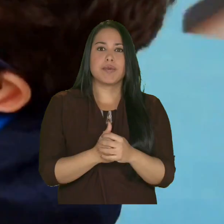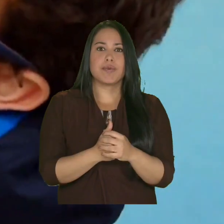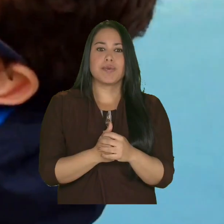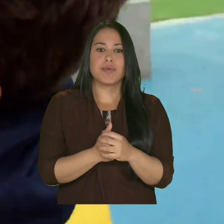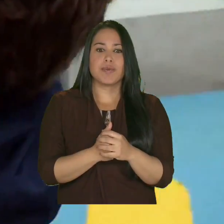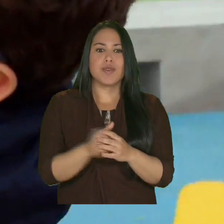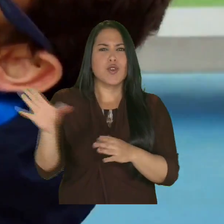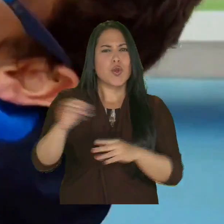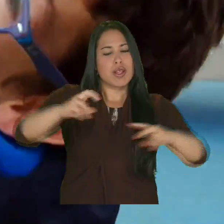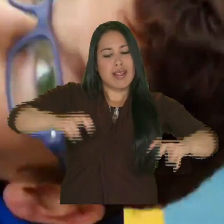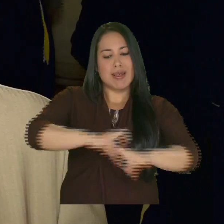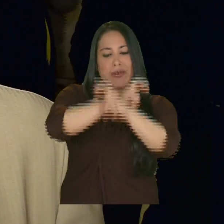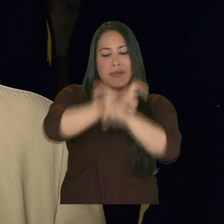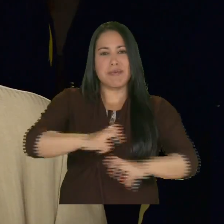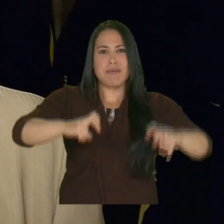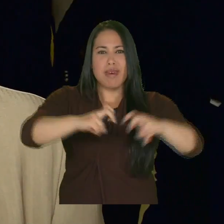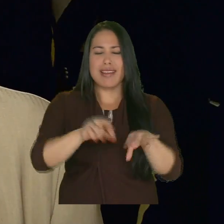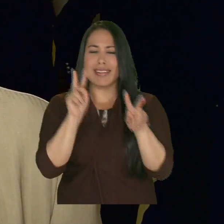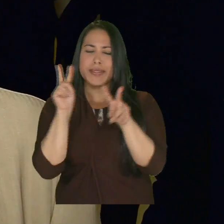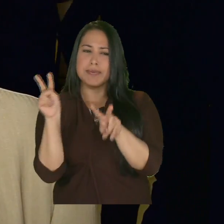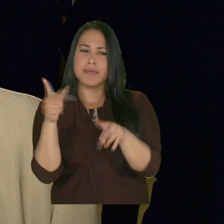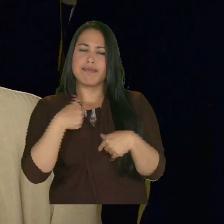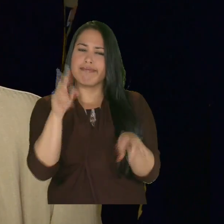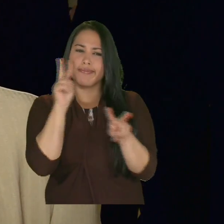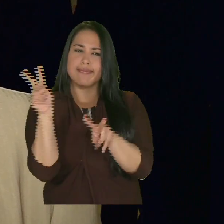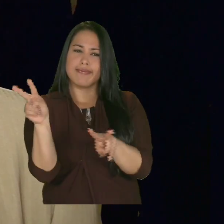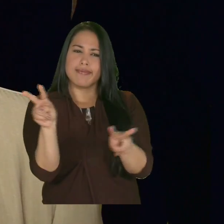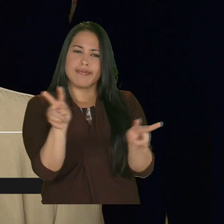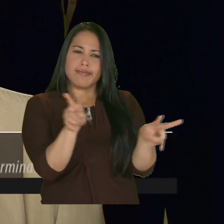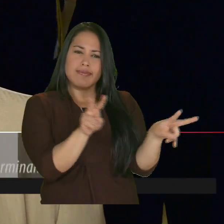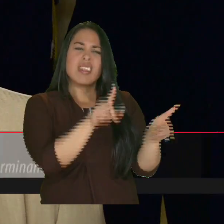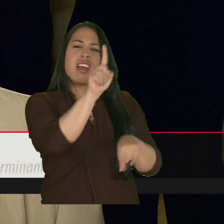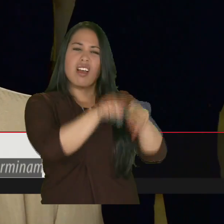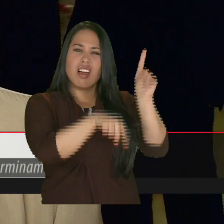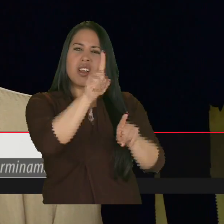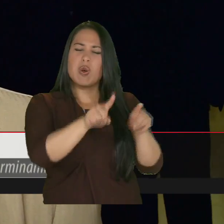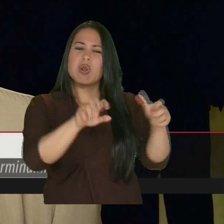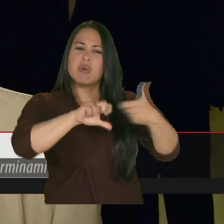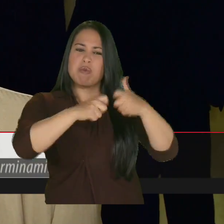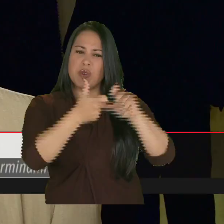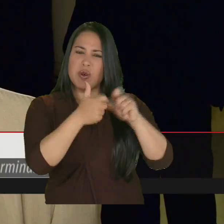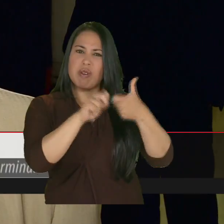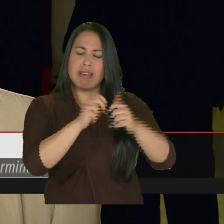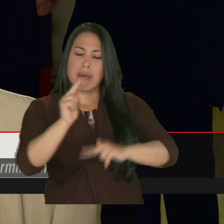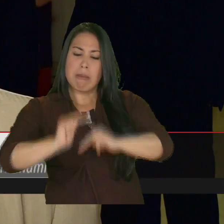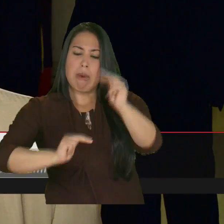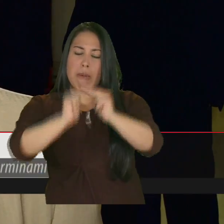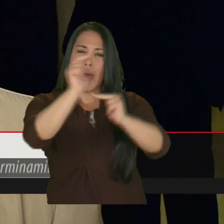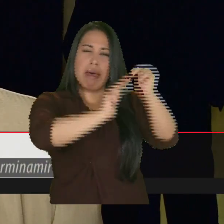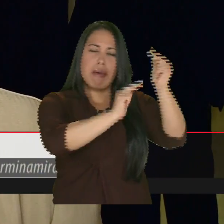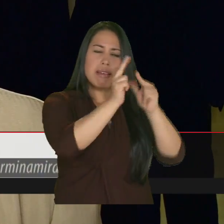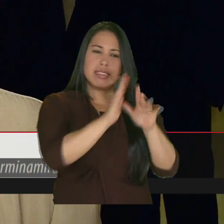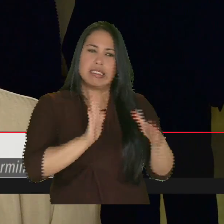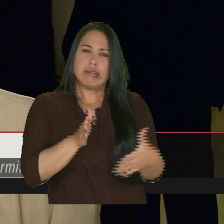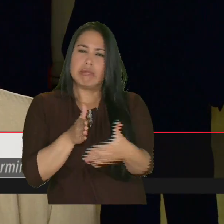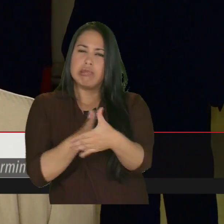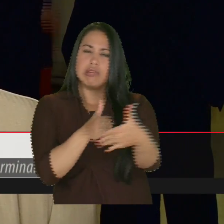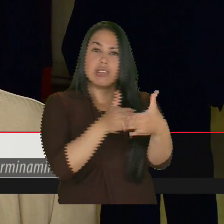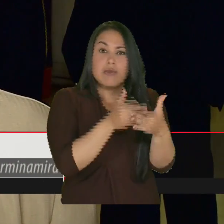considera esta iniciativa. Los parques observamos que muchos tienen barreras